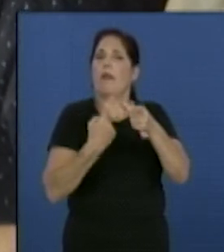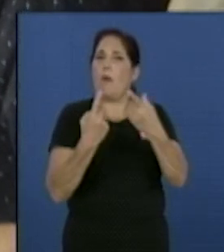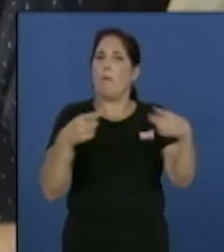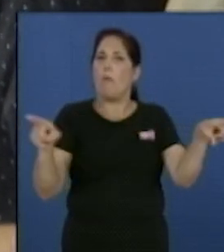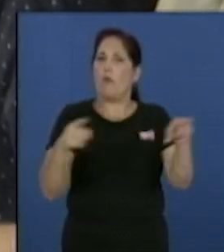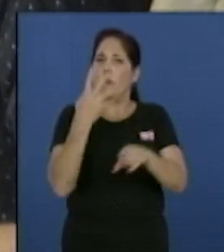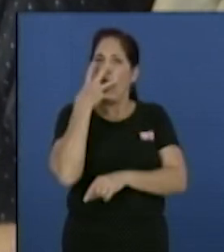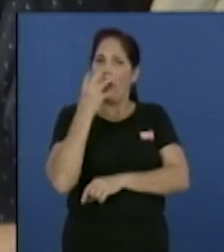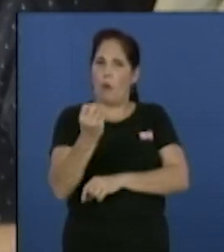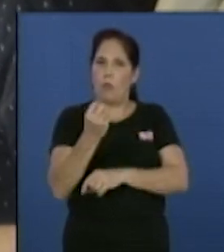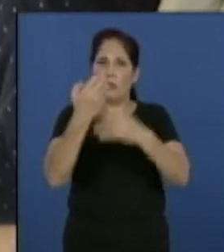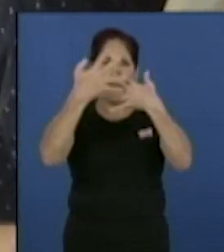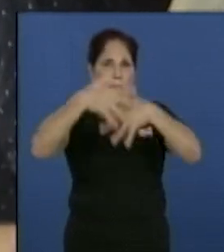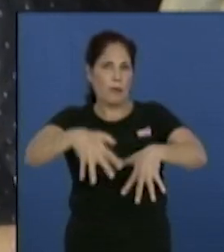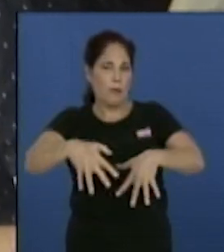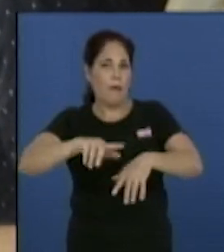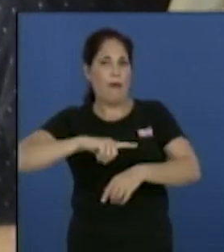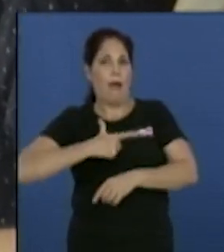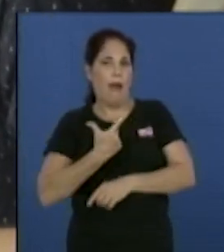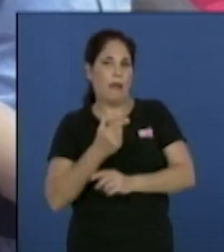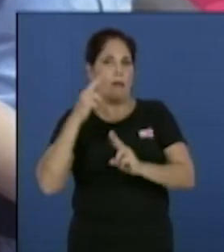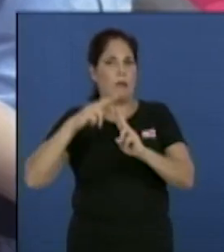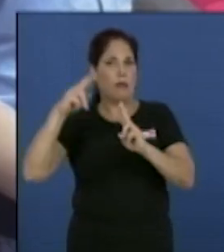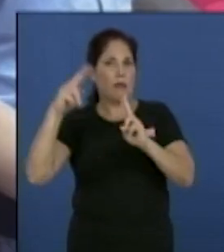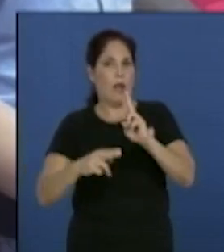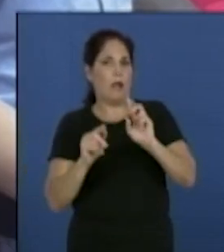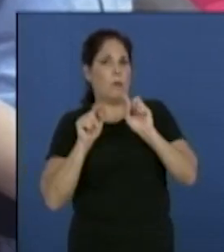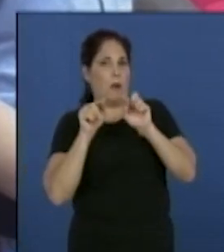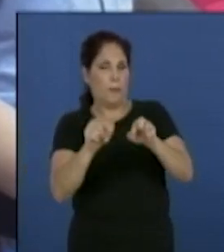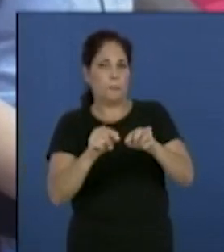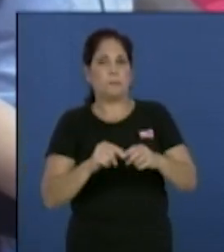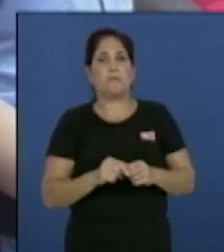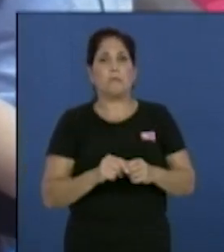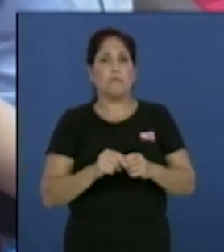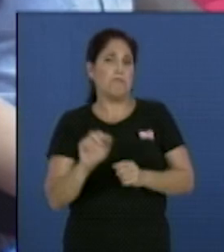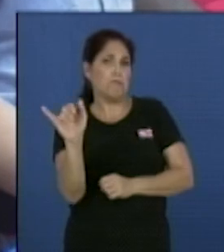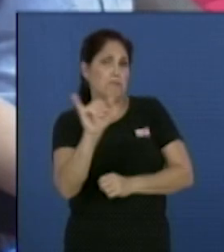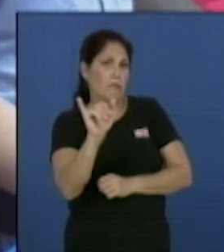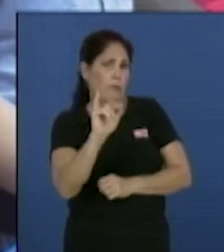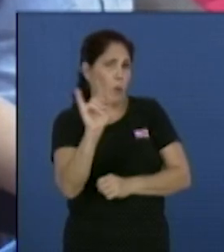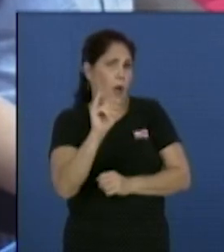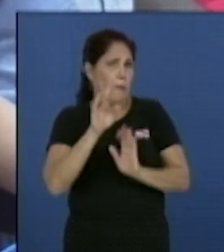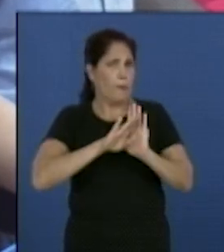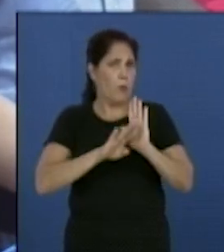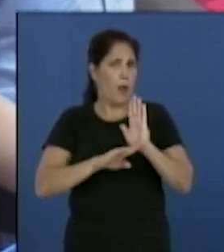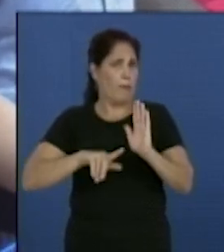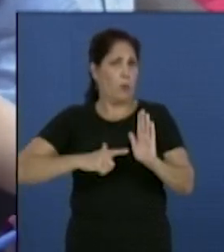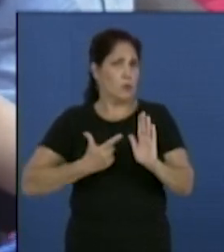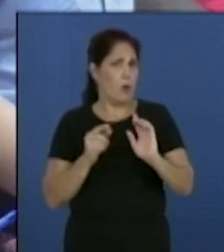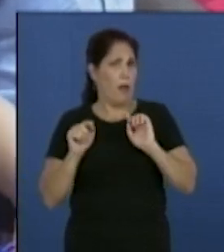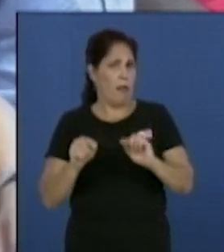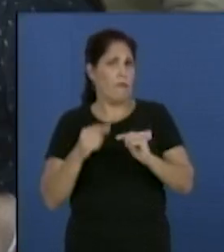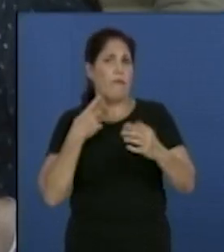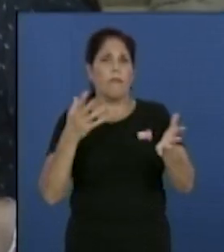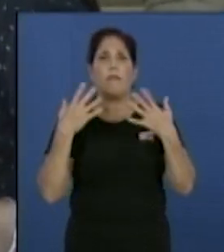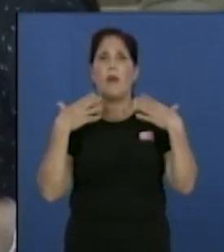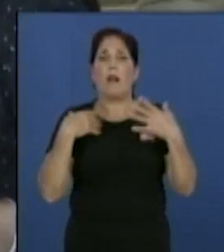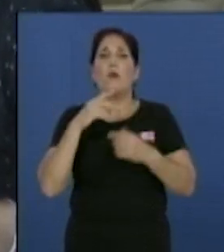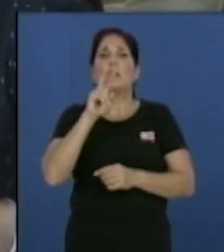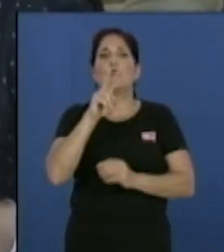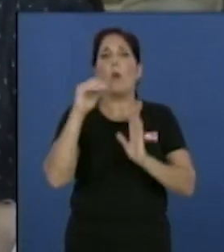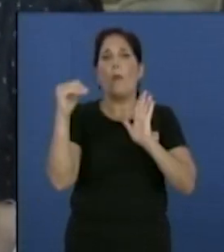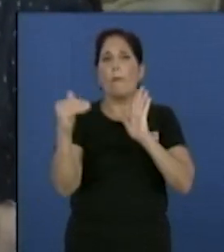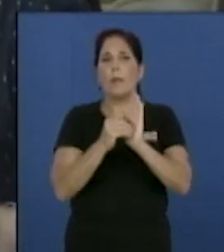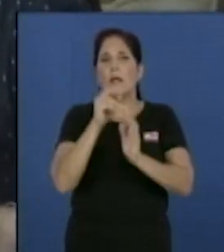música, espectáculos y artes escénicas. Estarán al servicio de la programación cultural en este verano más de